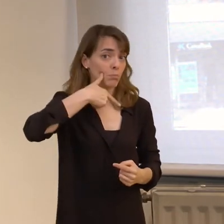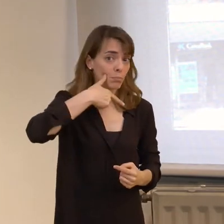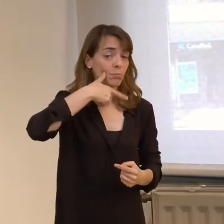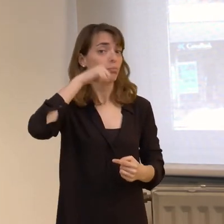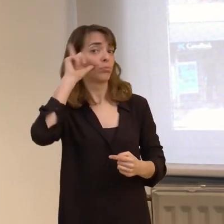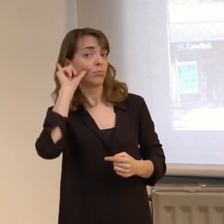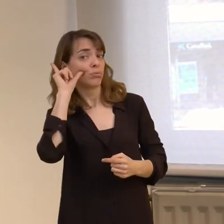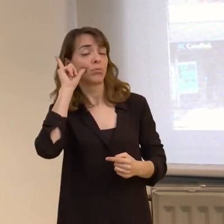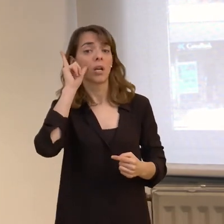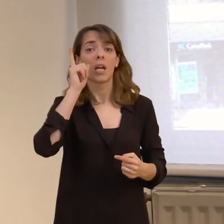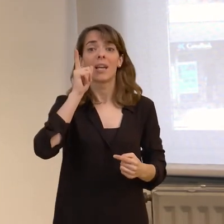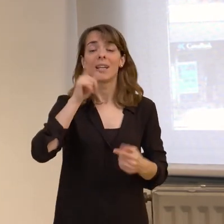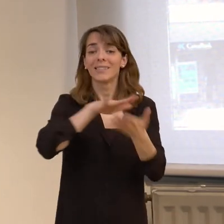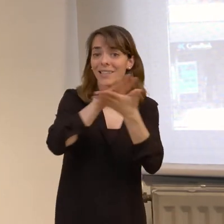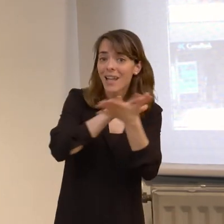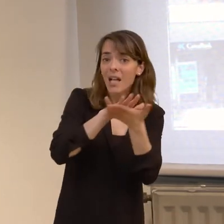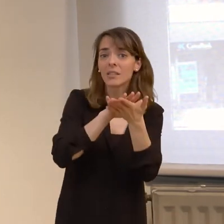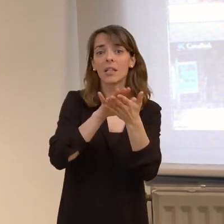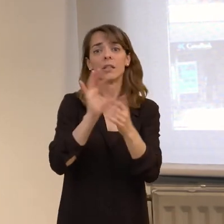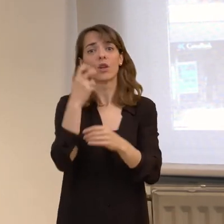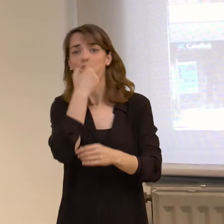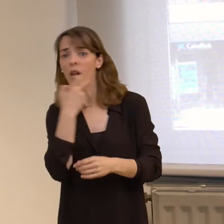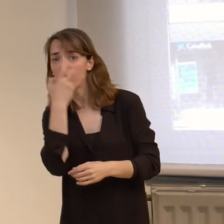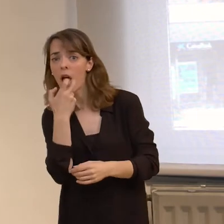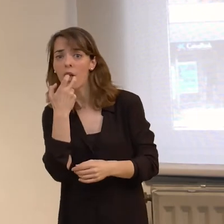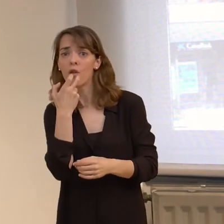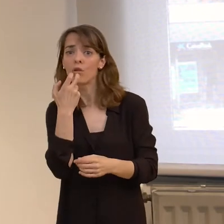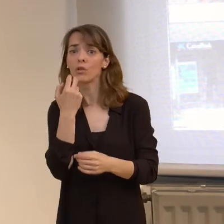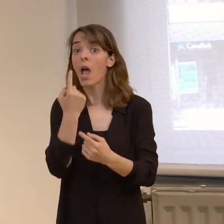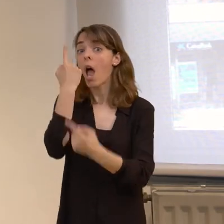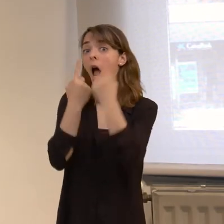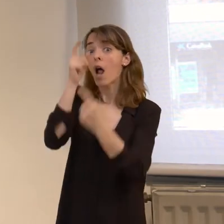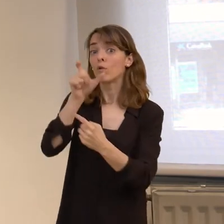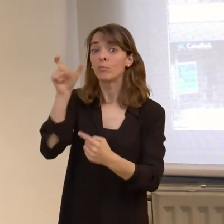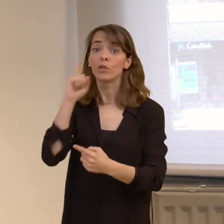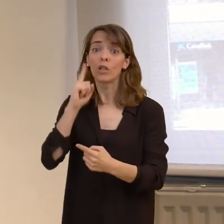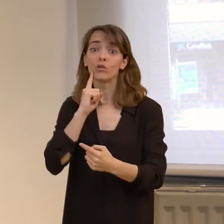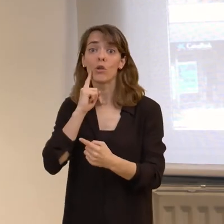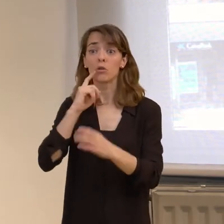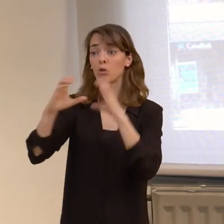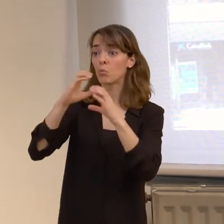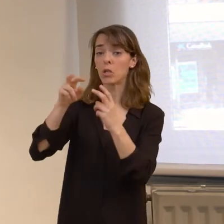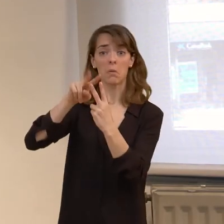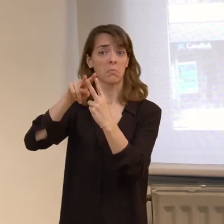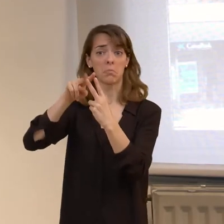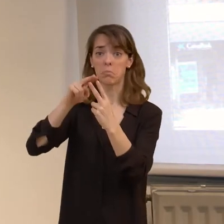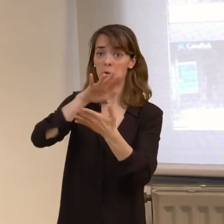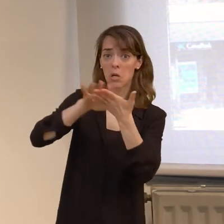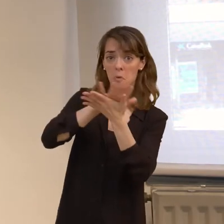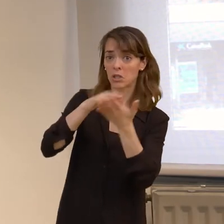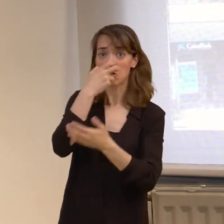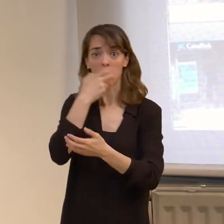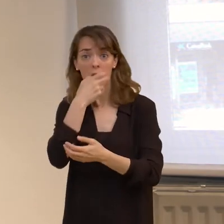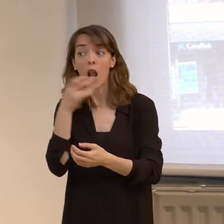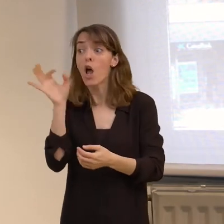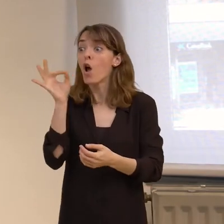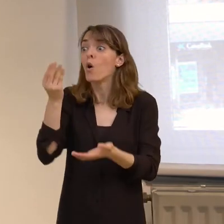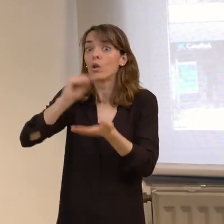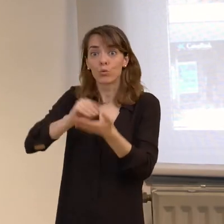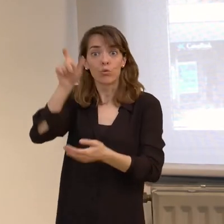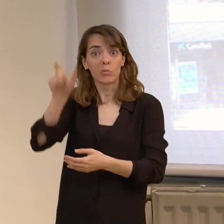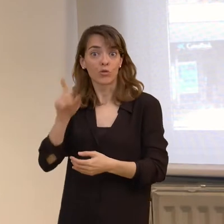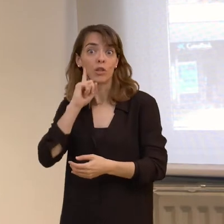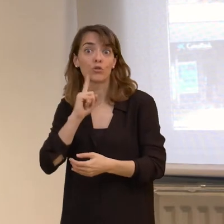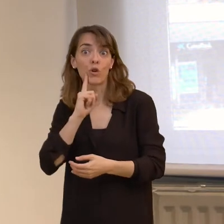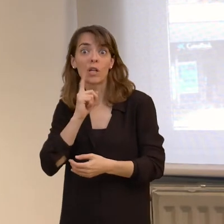sordos postlocutivos, sordos signantes, sordos oralizados, sordos que comunican indistintamente en lengua de signos, lengua oral, incluso tenemos